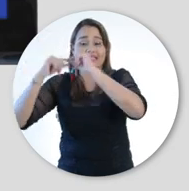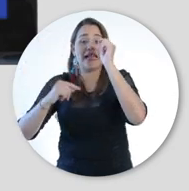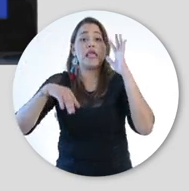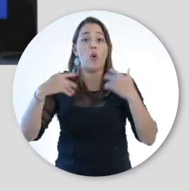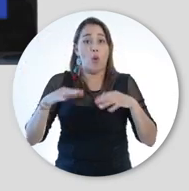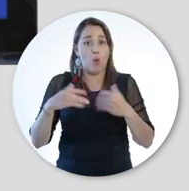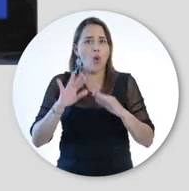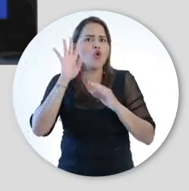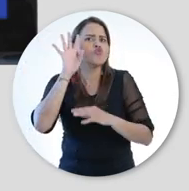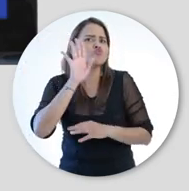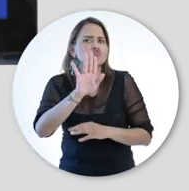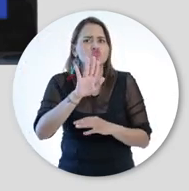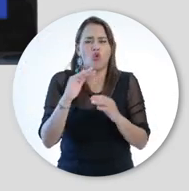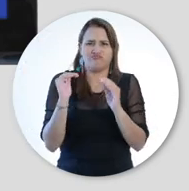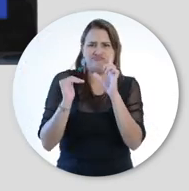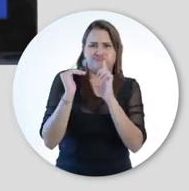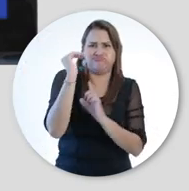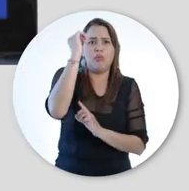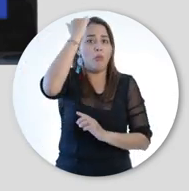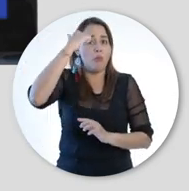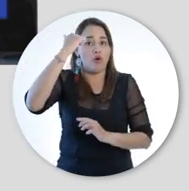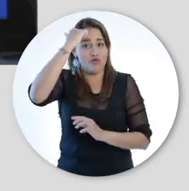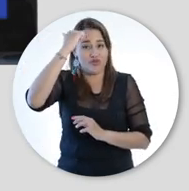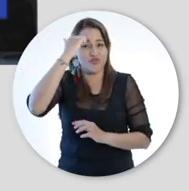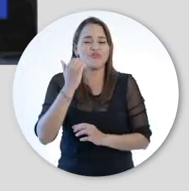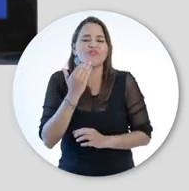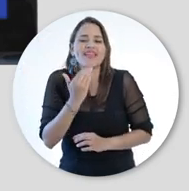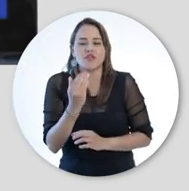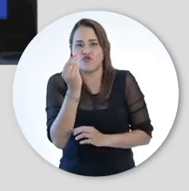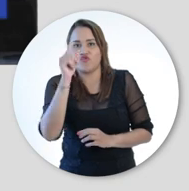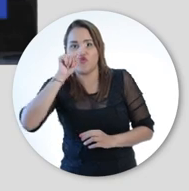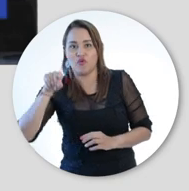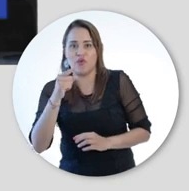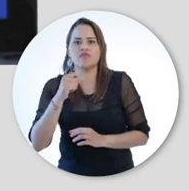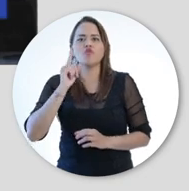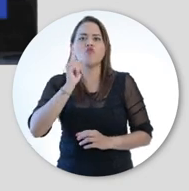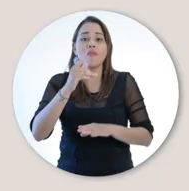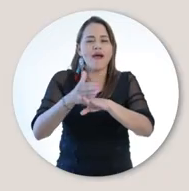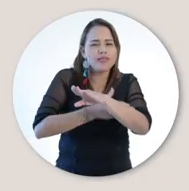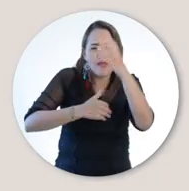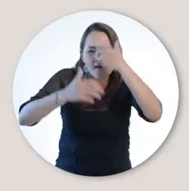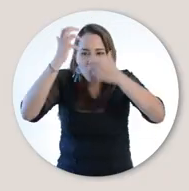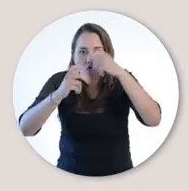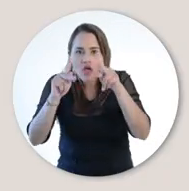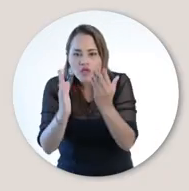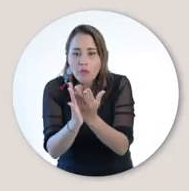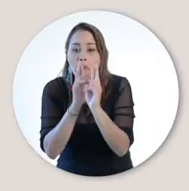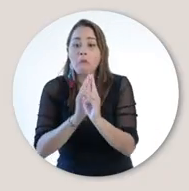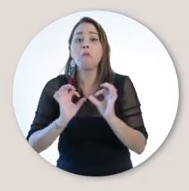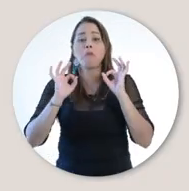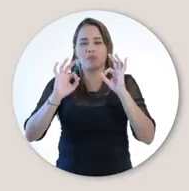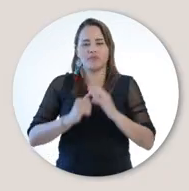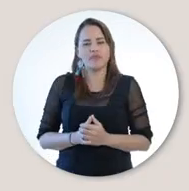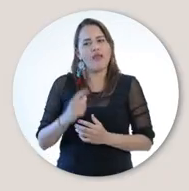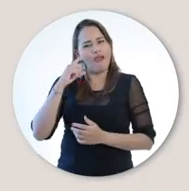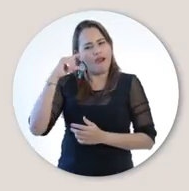docente de la calificación mundial de universidades QS Gracias a la evaluación realizada por los estudiantes Veo que le están apostando